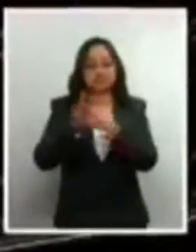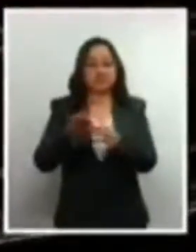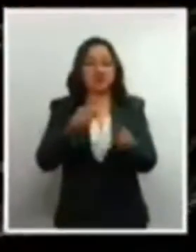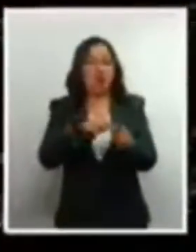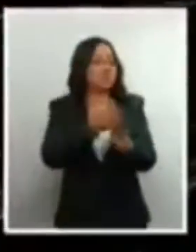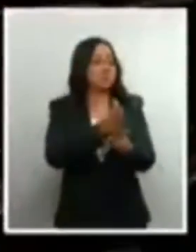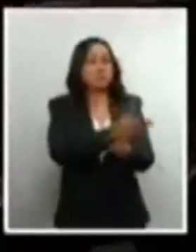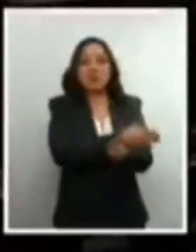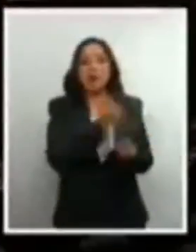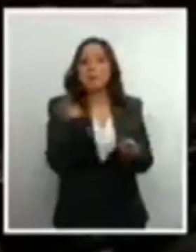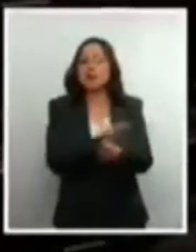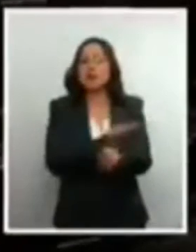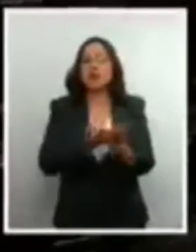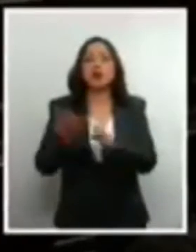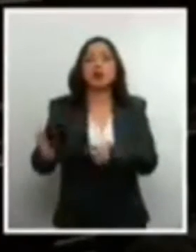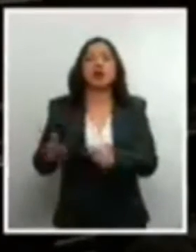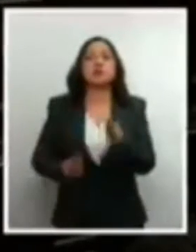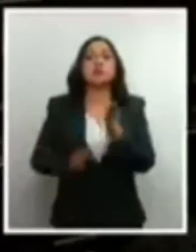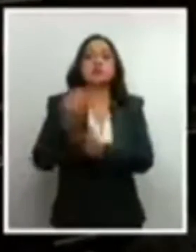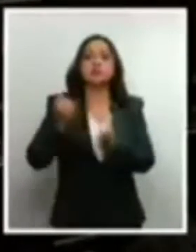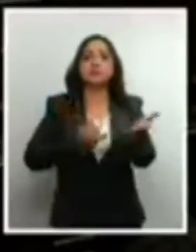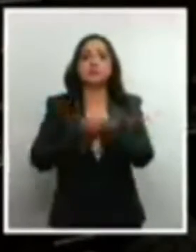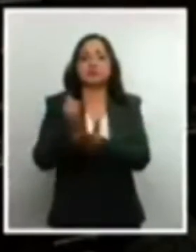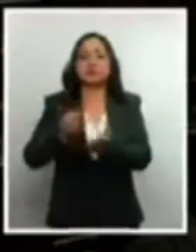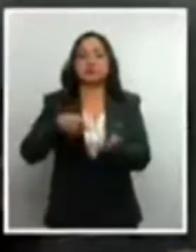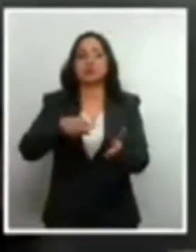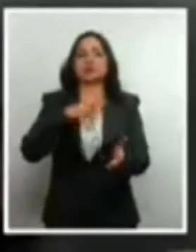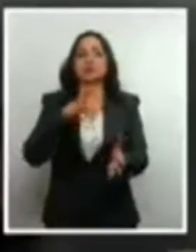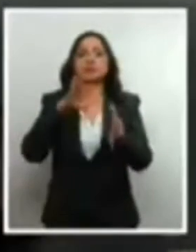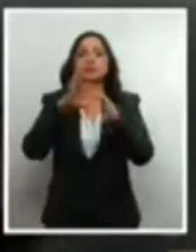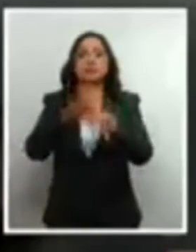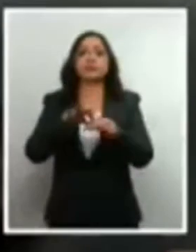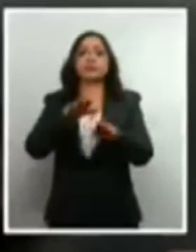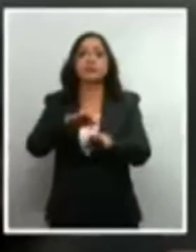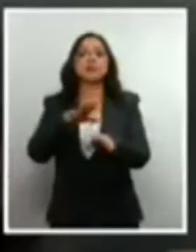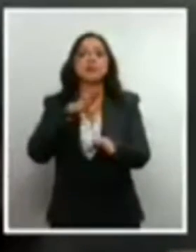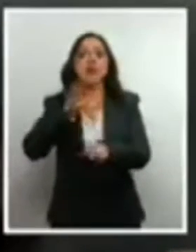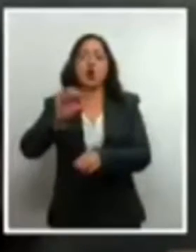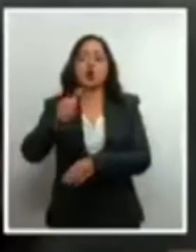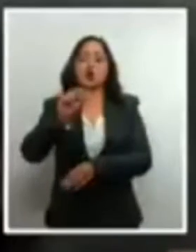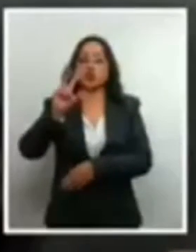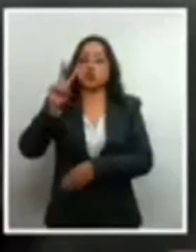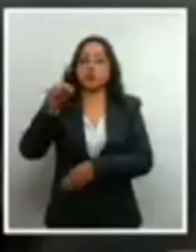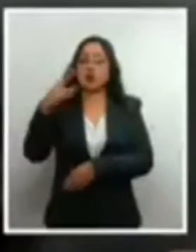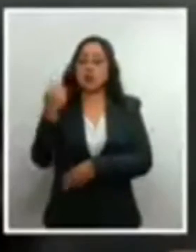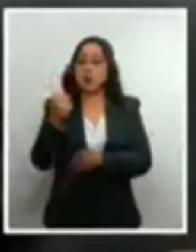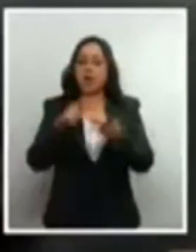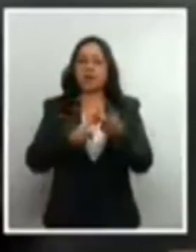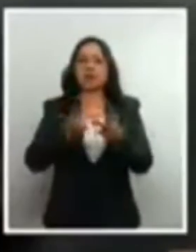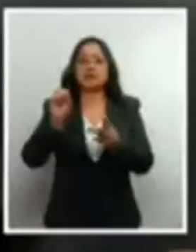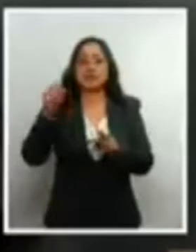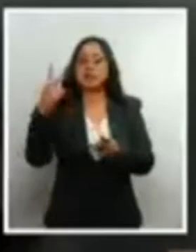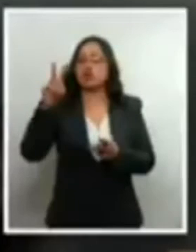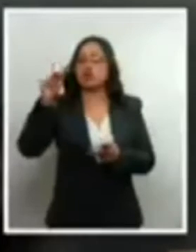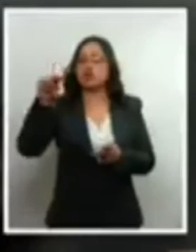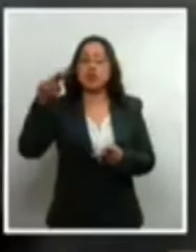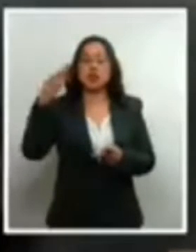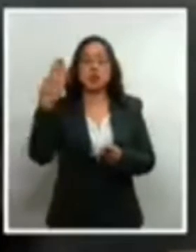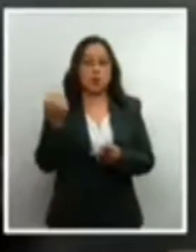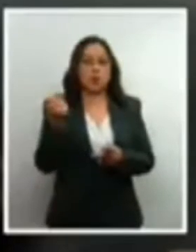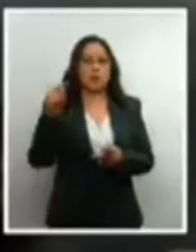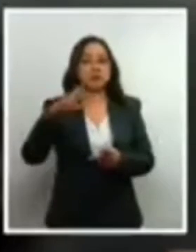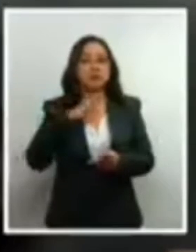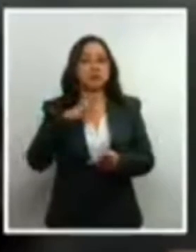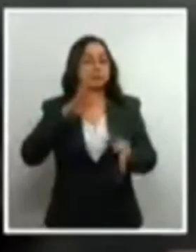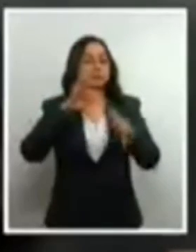en la más reciente resolución de las acciones de inconstitucionalidad 11-2009 y 62-2009 promovidas